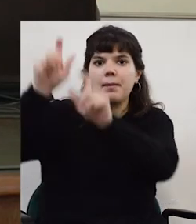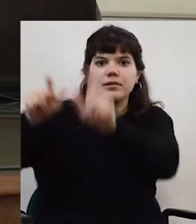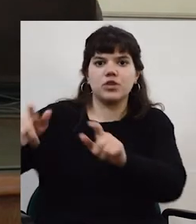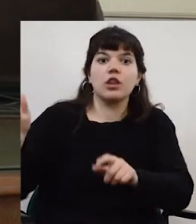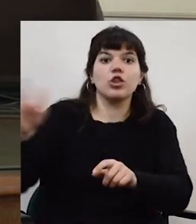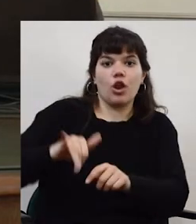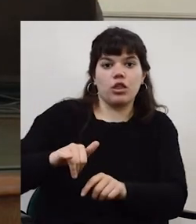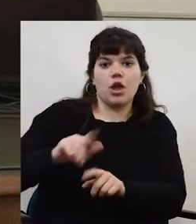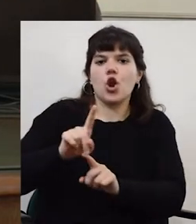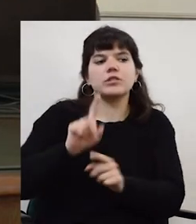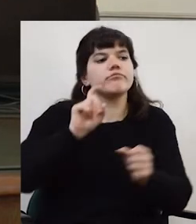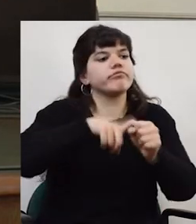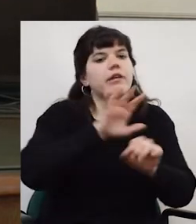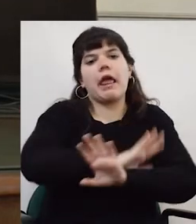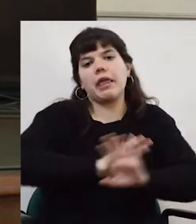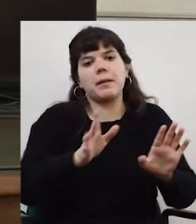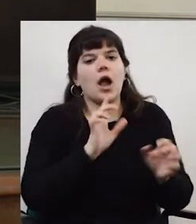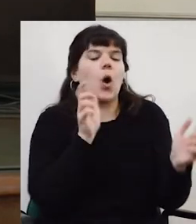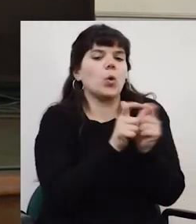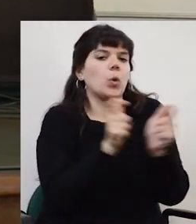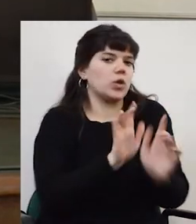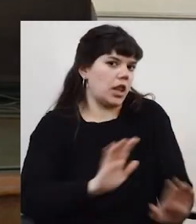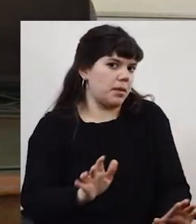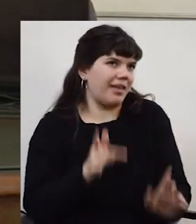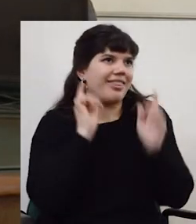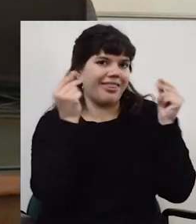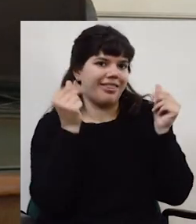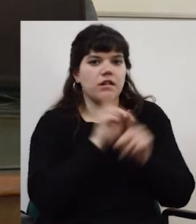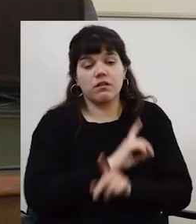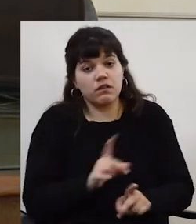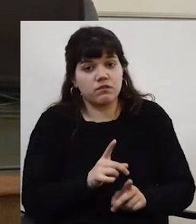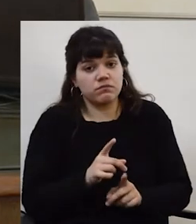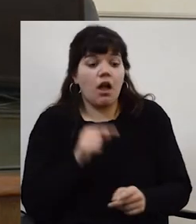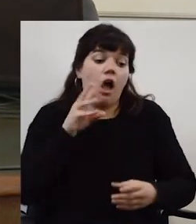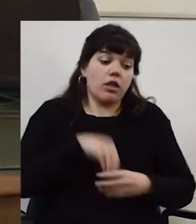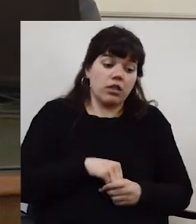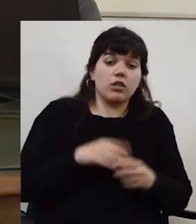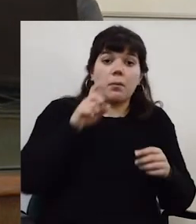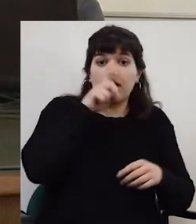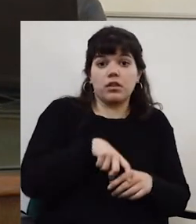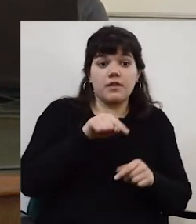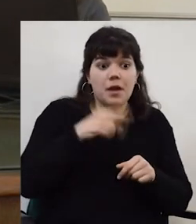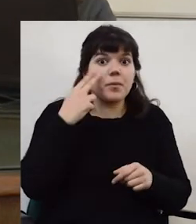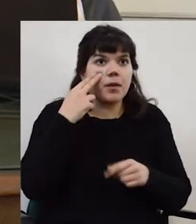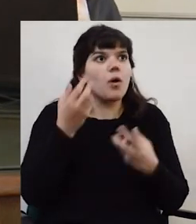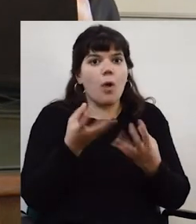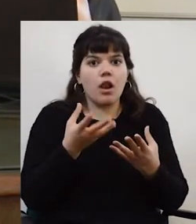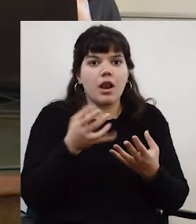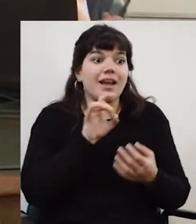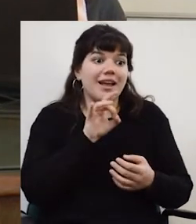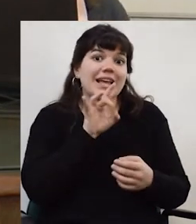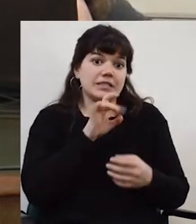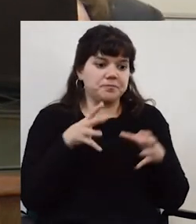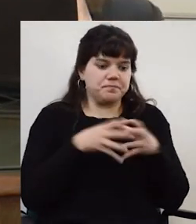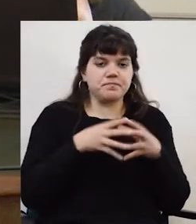el asociarse y juntarse por juntarse. Ahora, dentro de grupos de video el problema que aparece es, se juntan